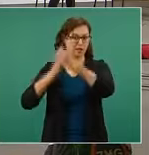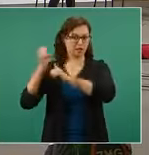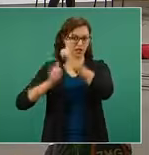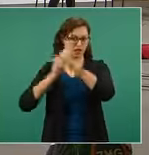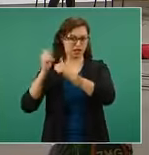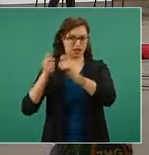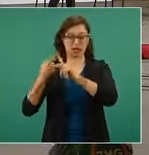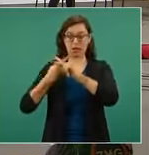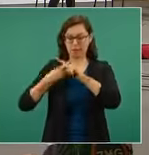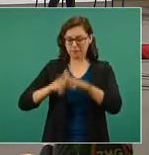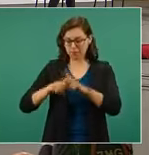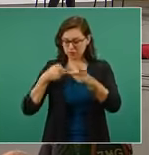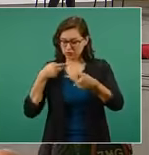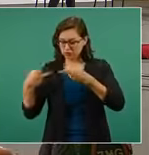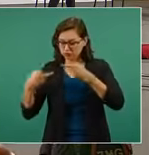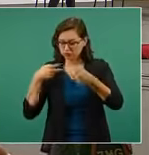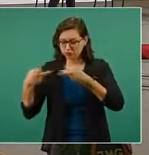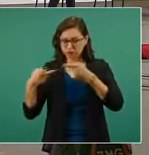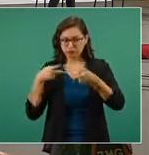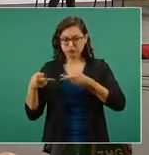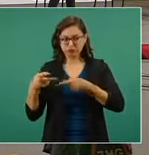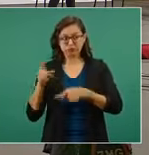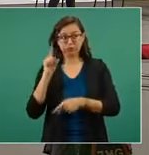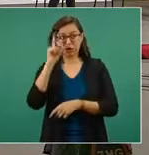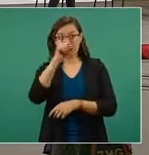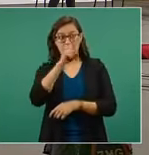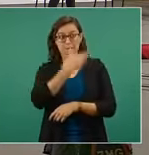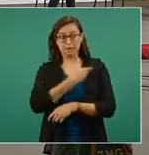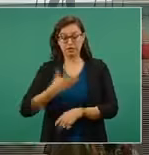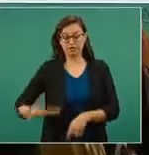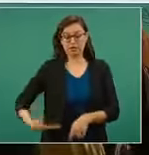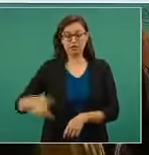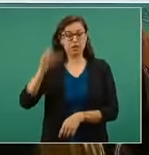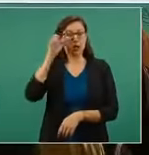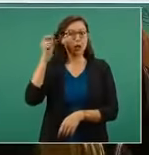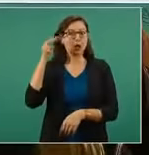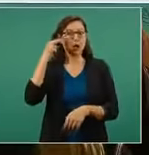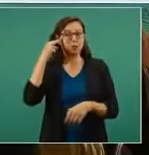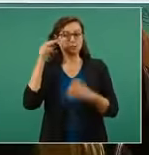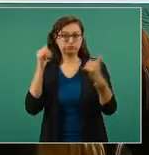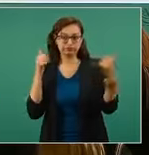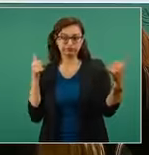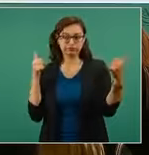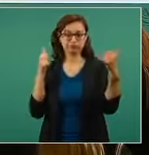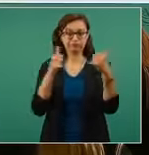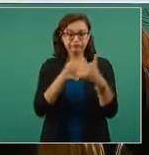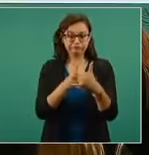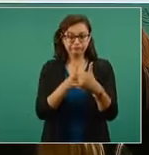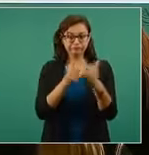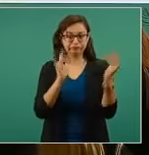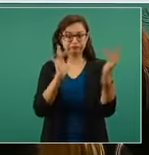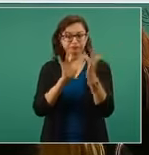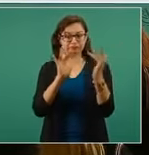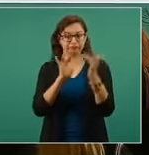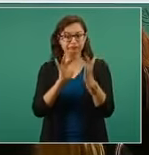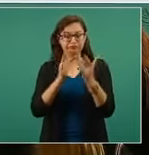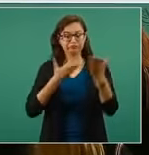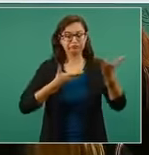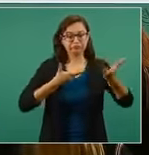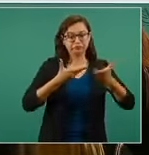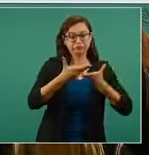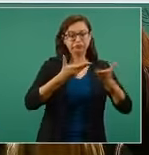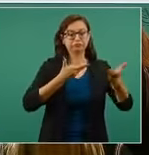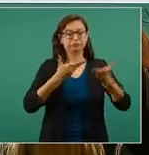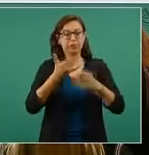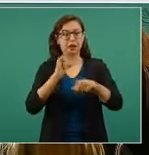año, con una llamada al presidente de China, lo cual dio inicio a un puente aéreo que nos ha